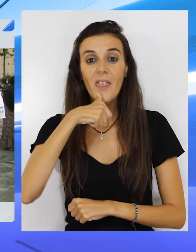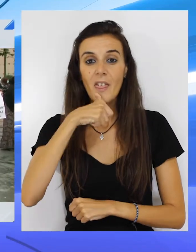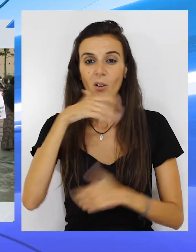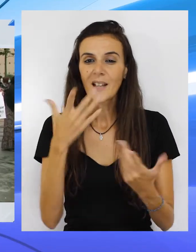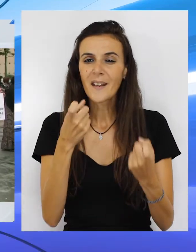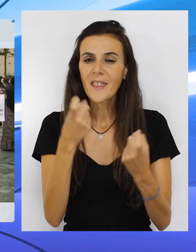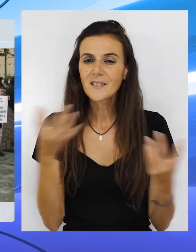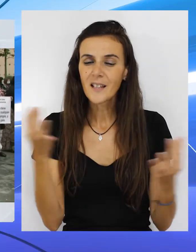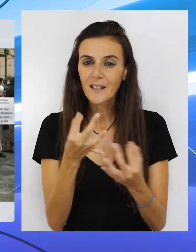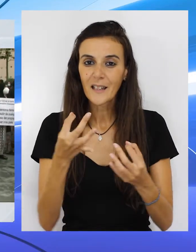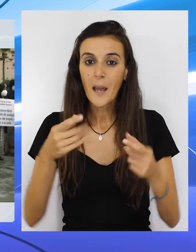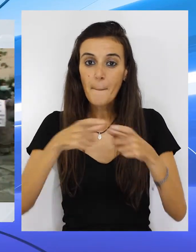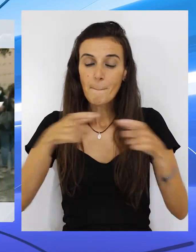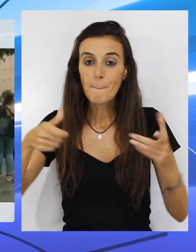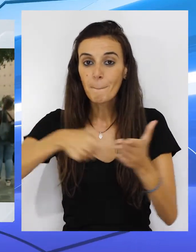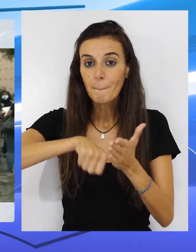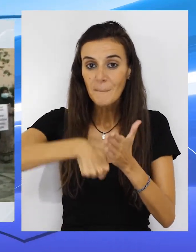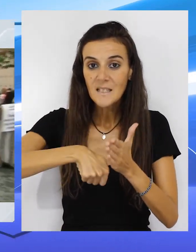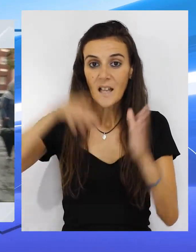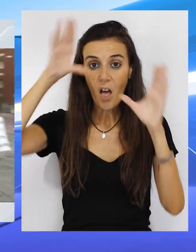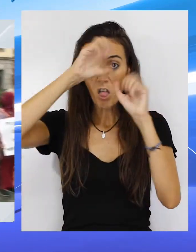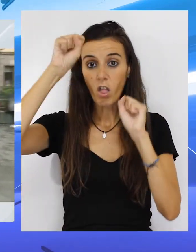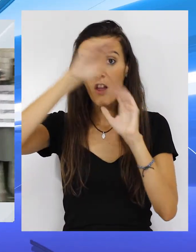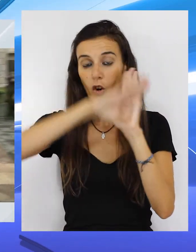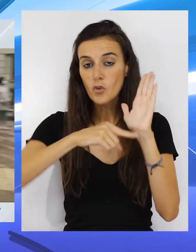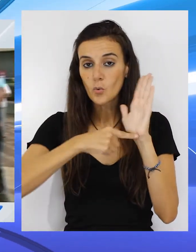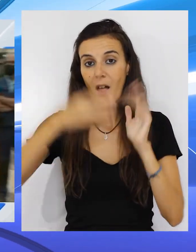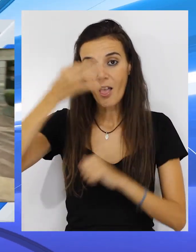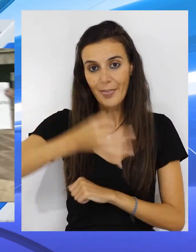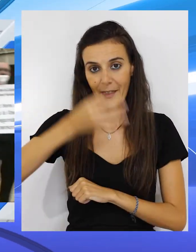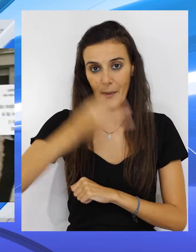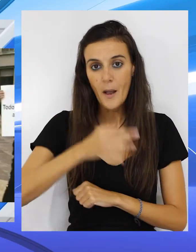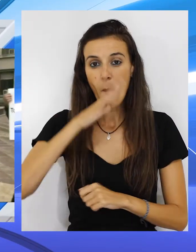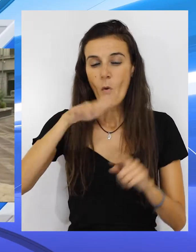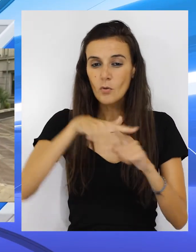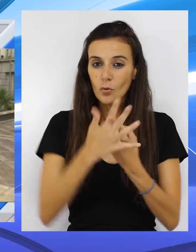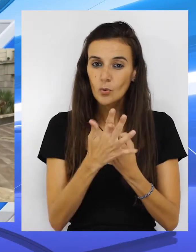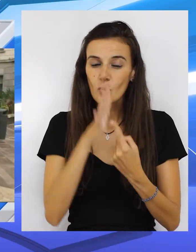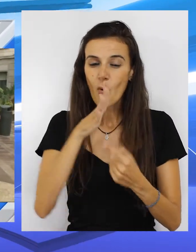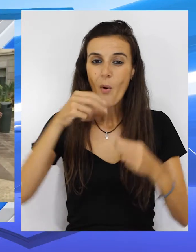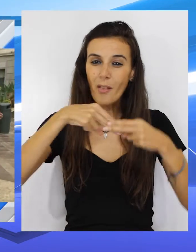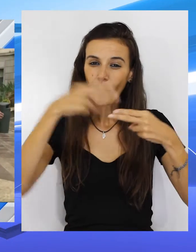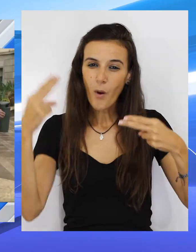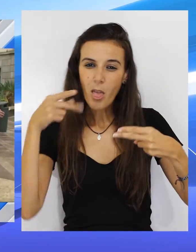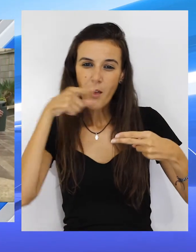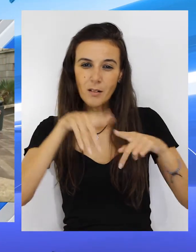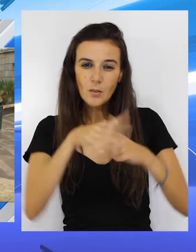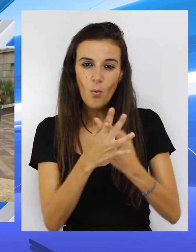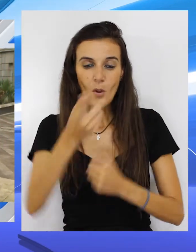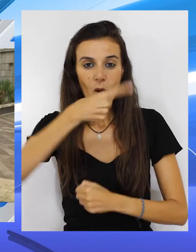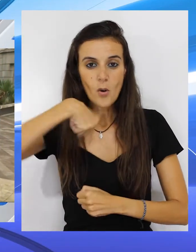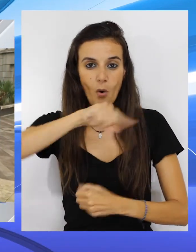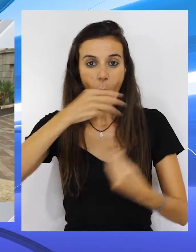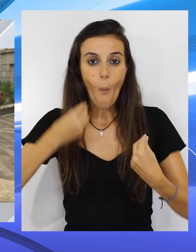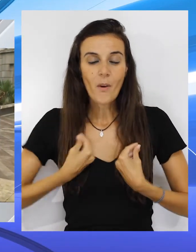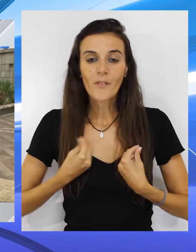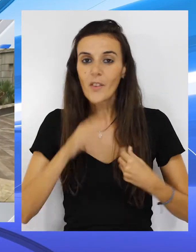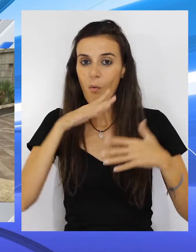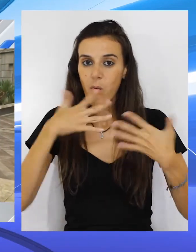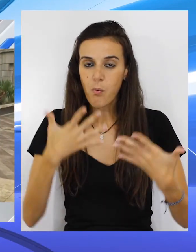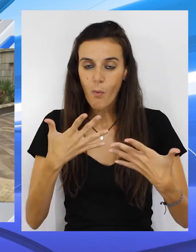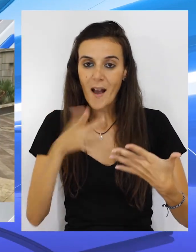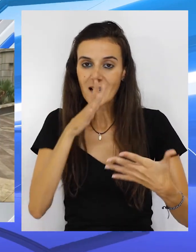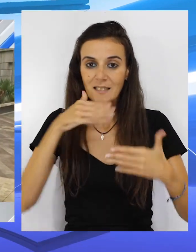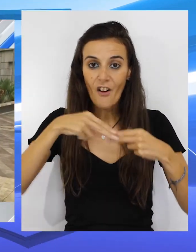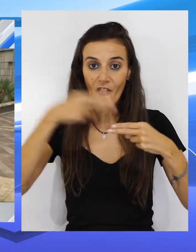necesita el visado del consulado. Tenga en cuenta la permeabilidad fronteriza que hemos vivido hasta que se